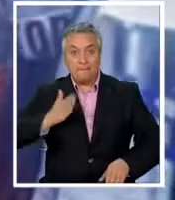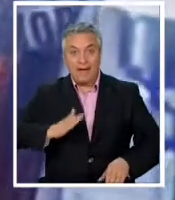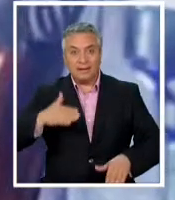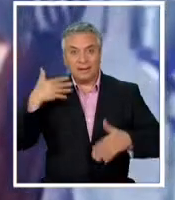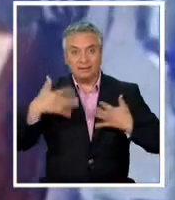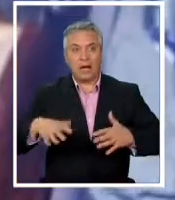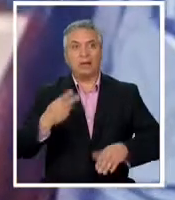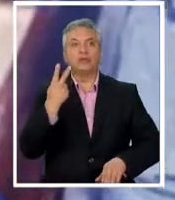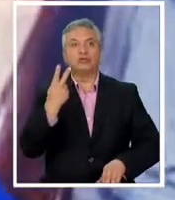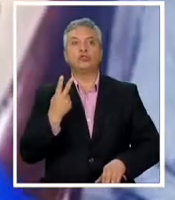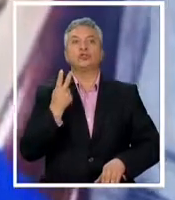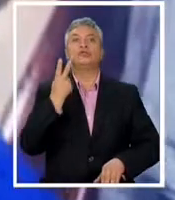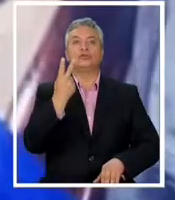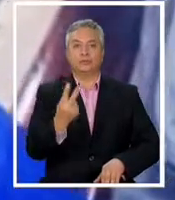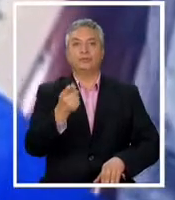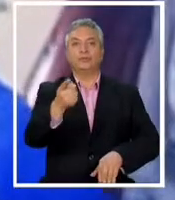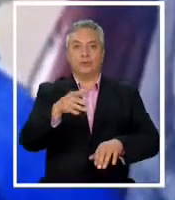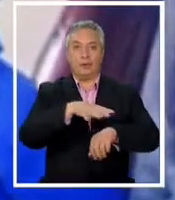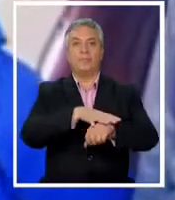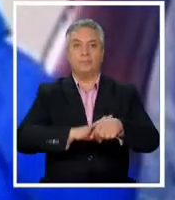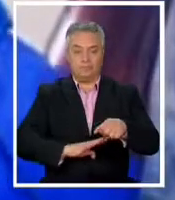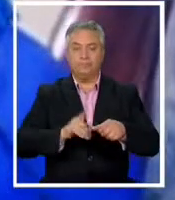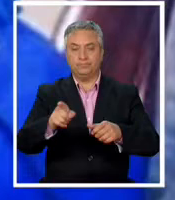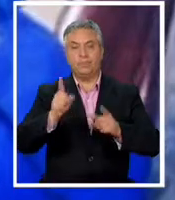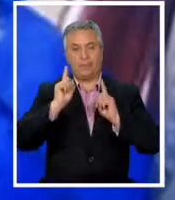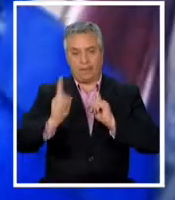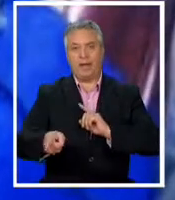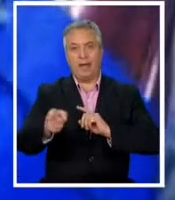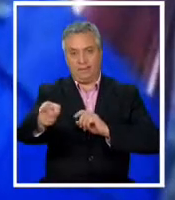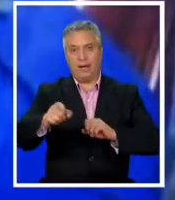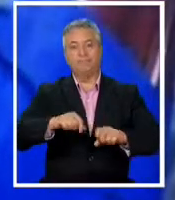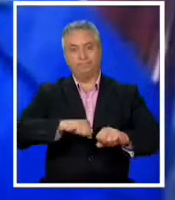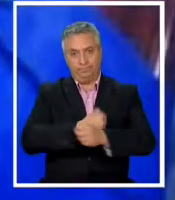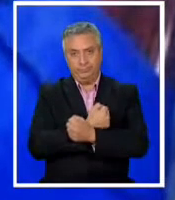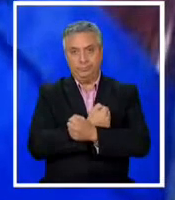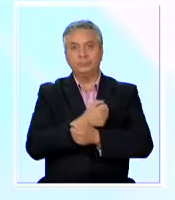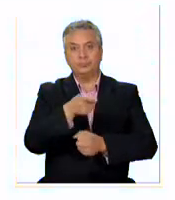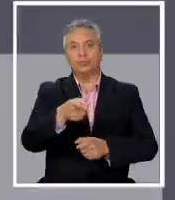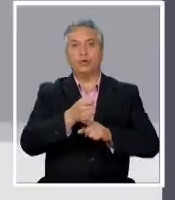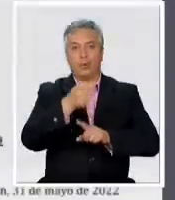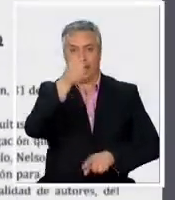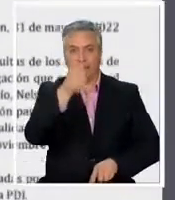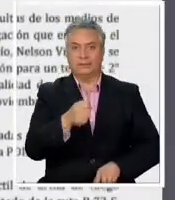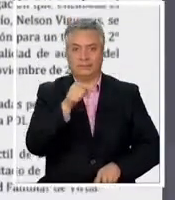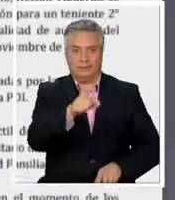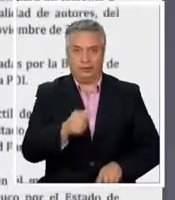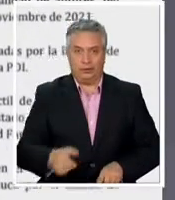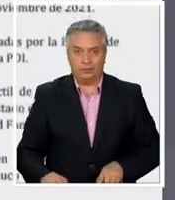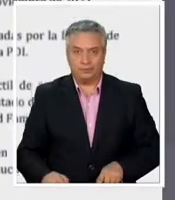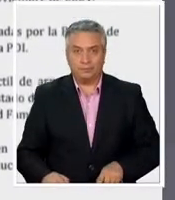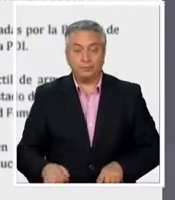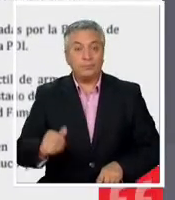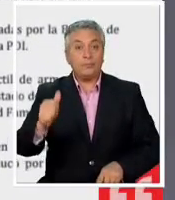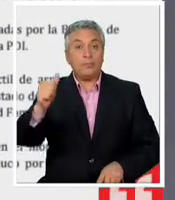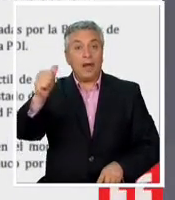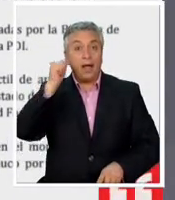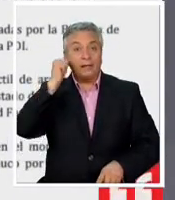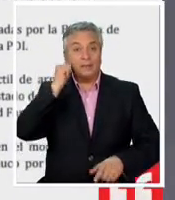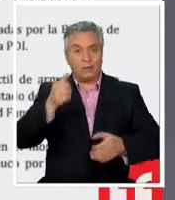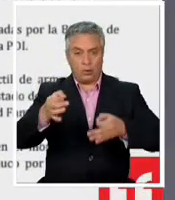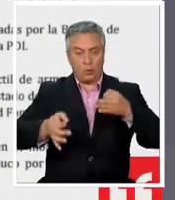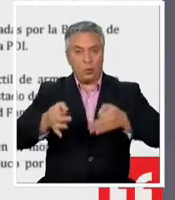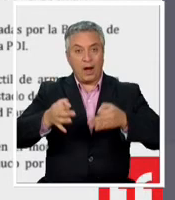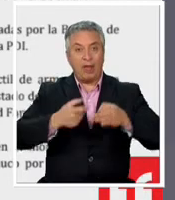Dos infantes de Marina debían ser detenidos por el homicidio del comunero. Se solicitó ayer al juzgado de